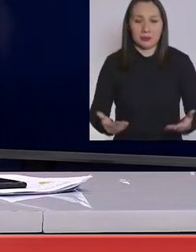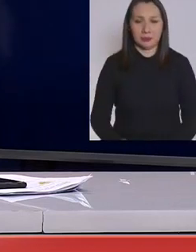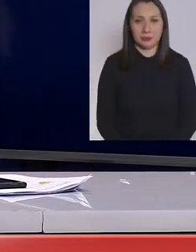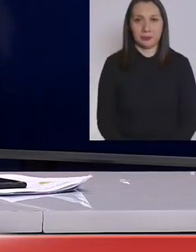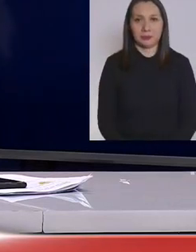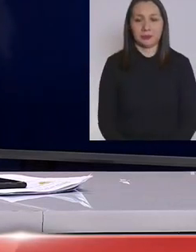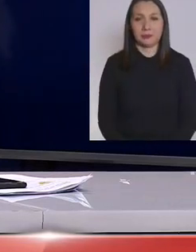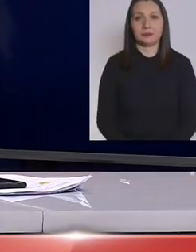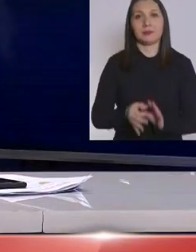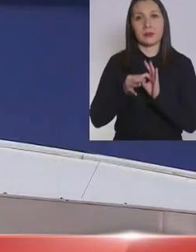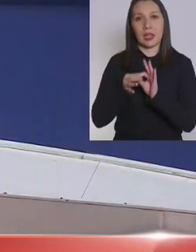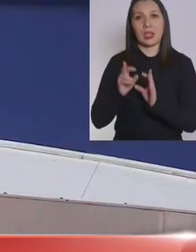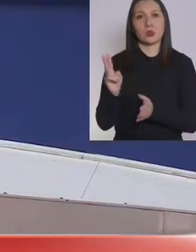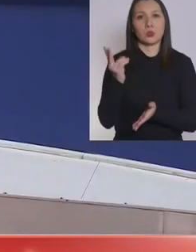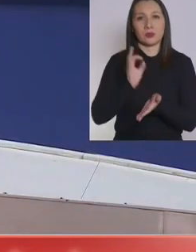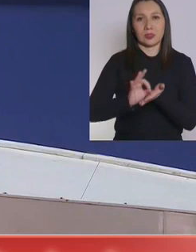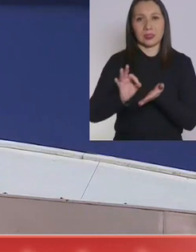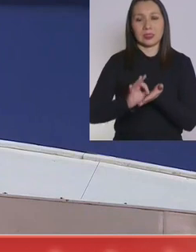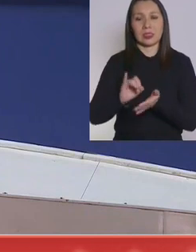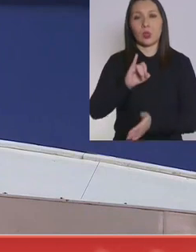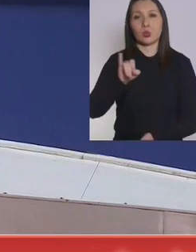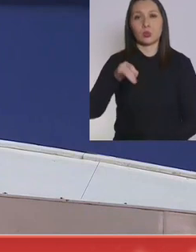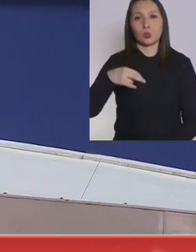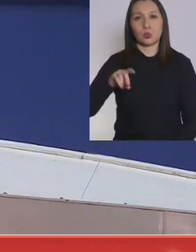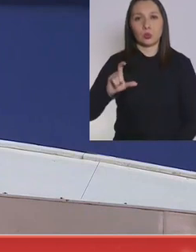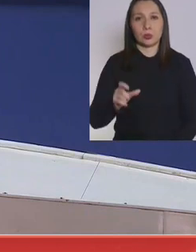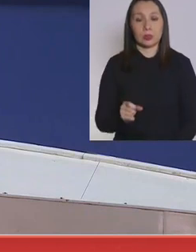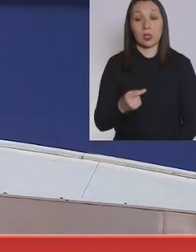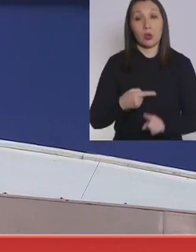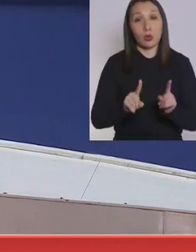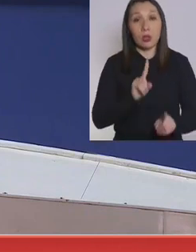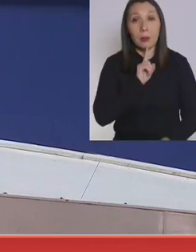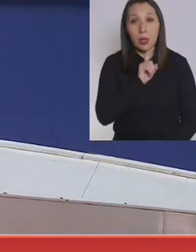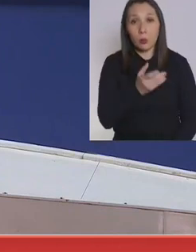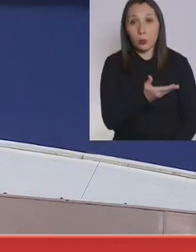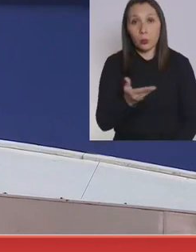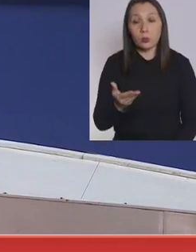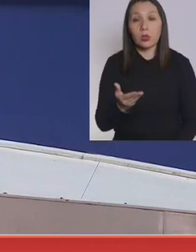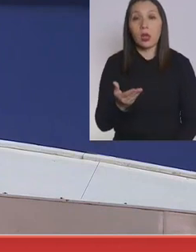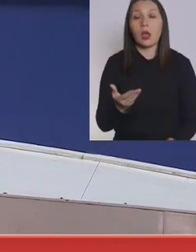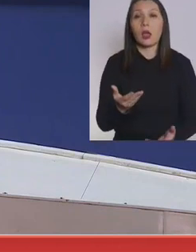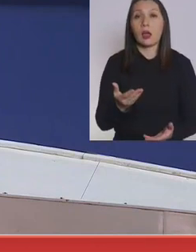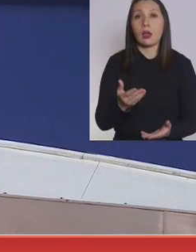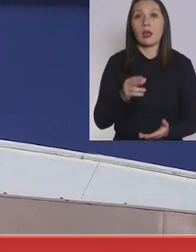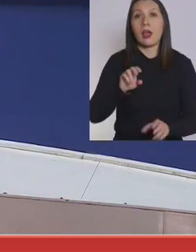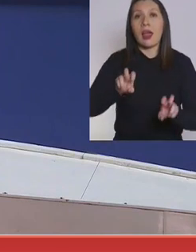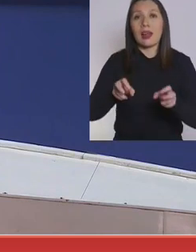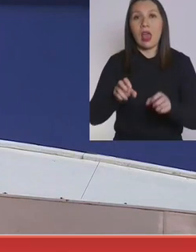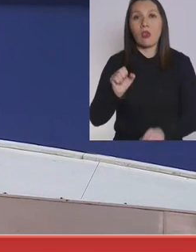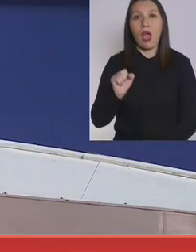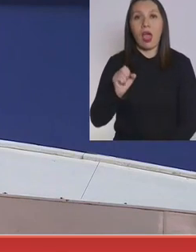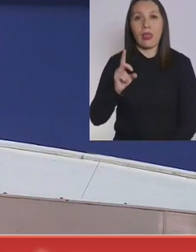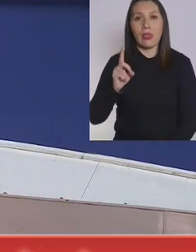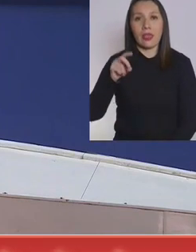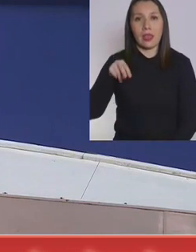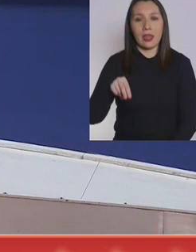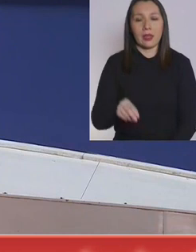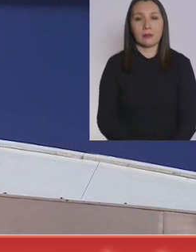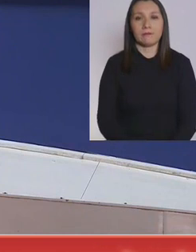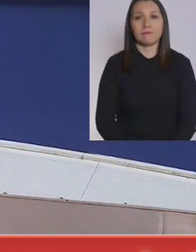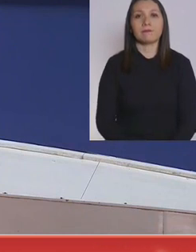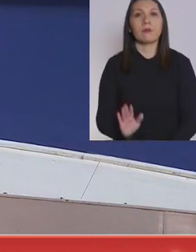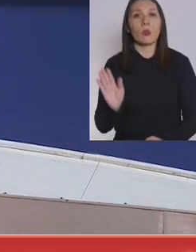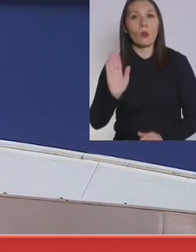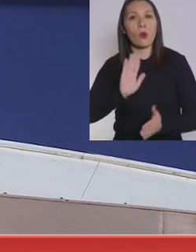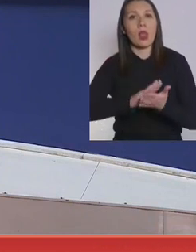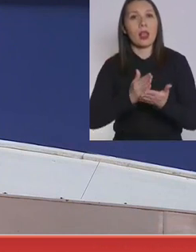Muchas gracias, subsecretario Zúñiga. La siguiente pregunta le corresponde a Radio ADN. ¿Qué tal,